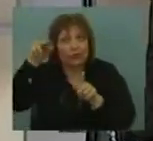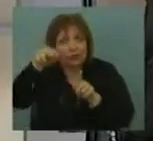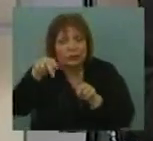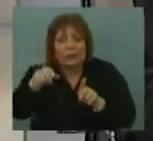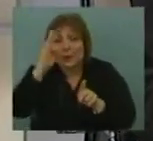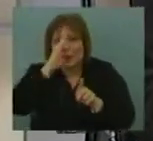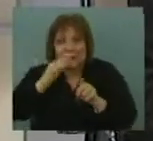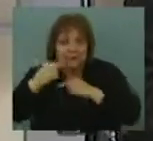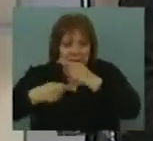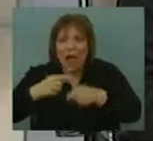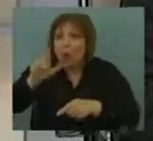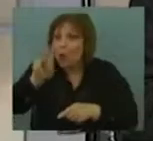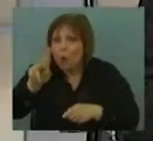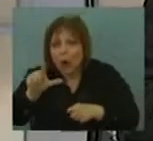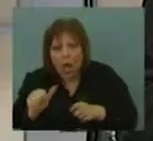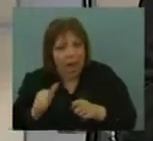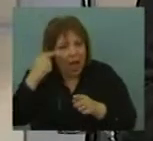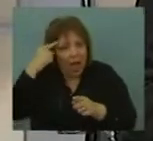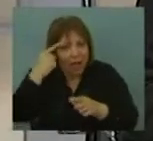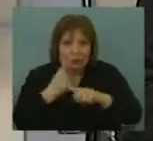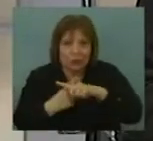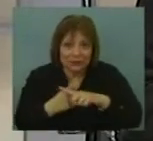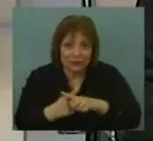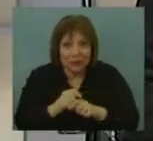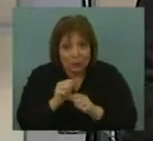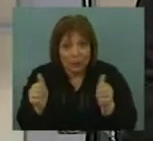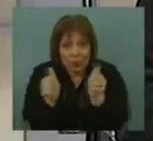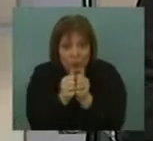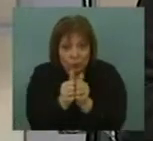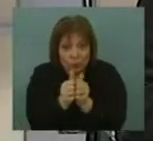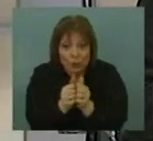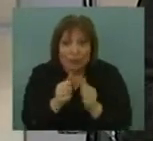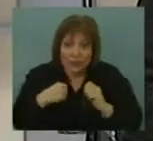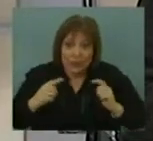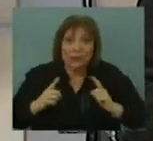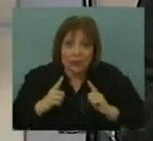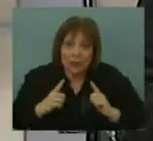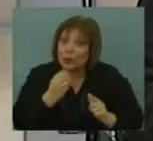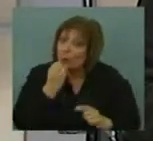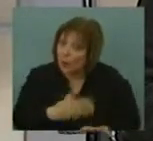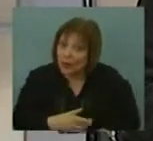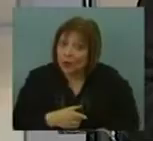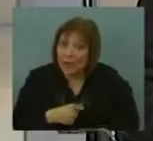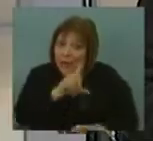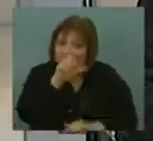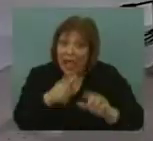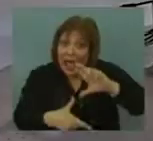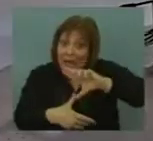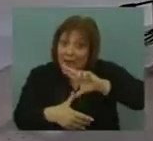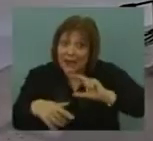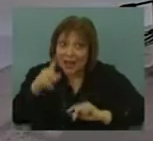coloca a Brasil sistemáticamente en un lugar muy positivo. ¿Podrían estar los dos juntos en algún momento? Esperemos que sí, sería una buena cosa para América Latina.